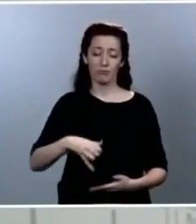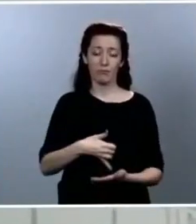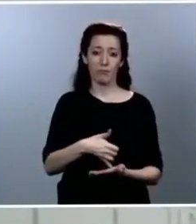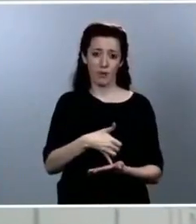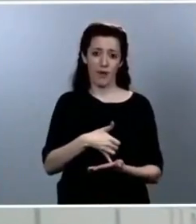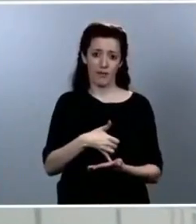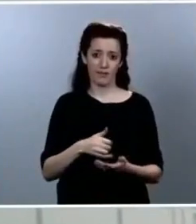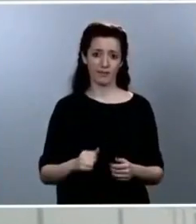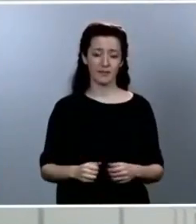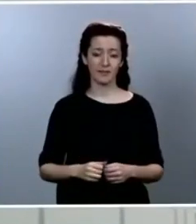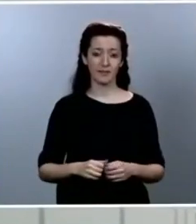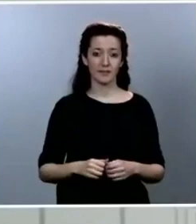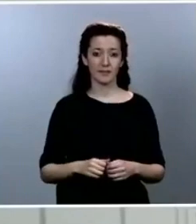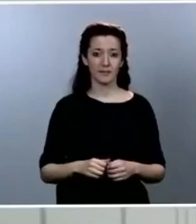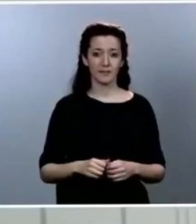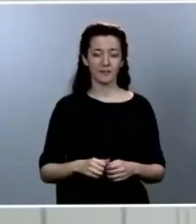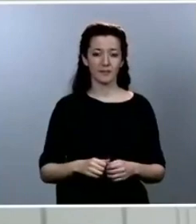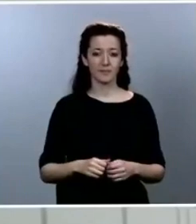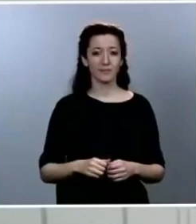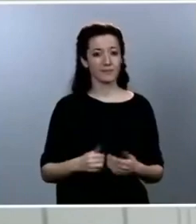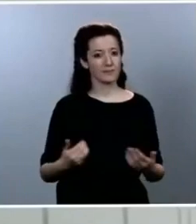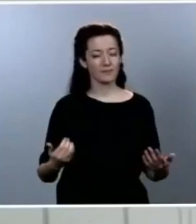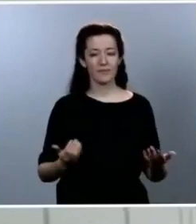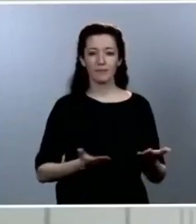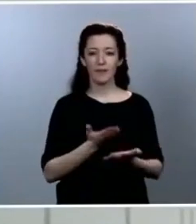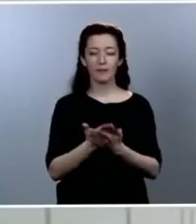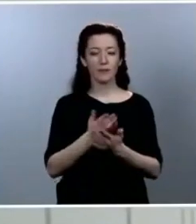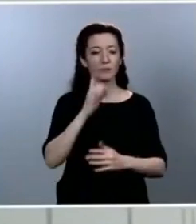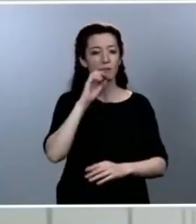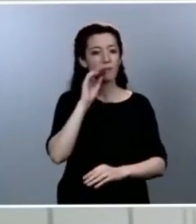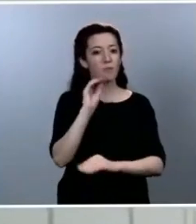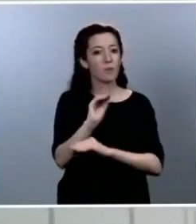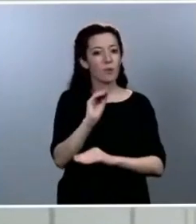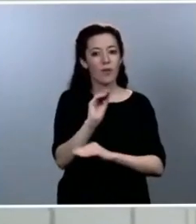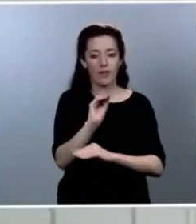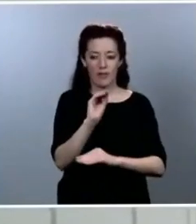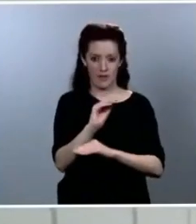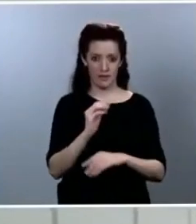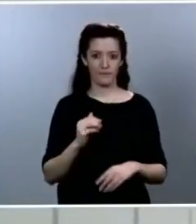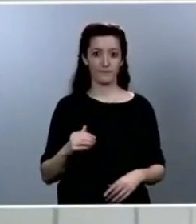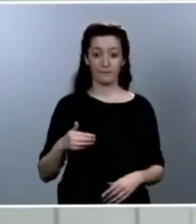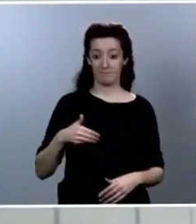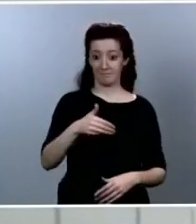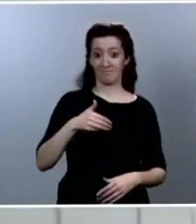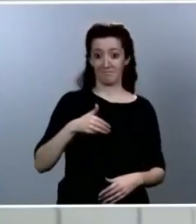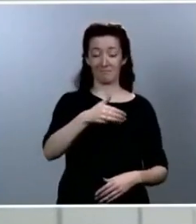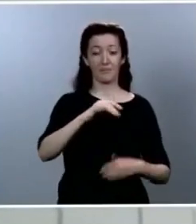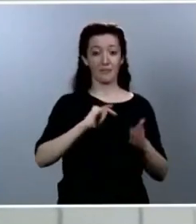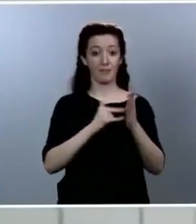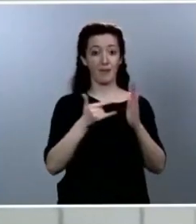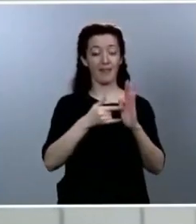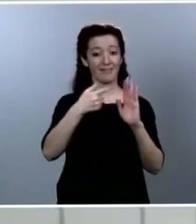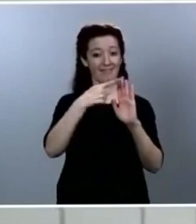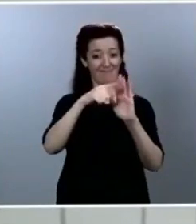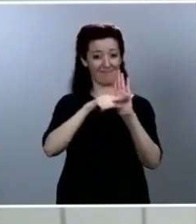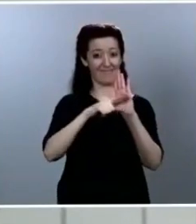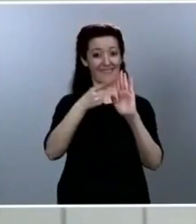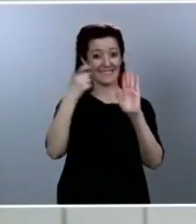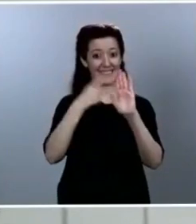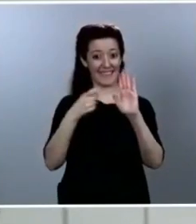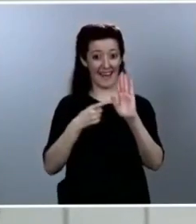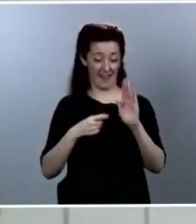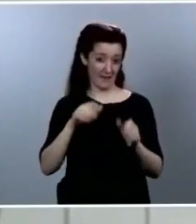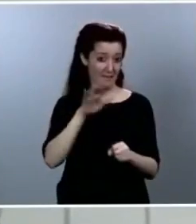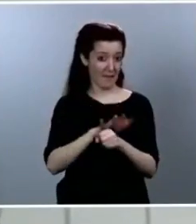la tendremos muy presente en el plan de desescalada que aprobará el gobierno de España el próximo marzo en el Consejo de